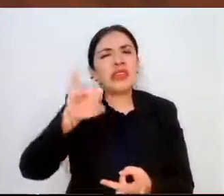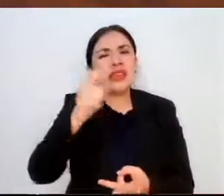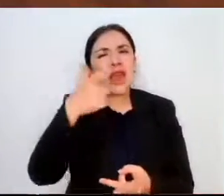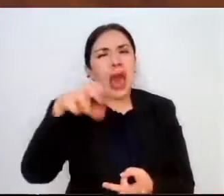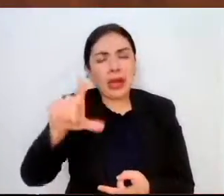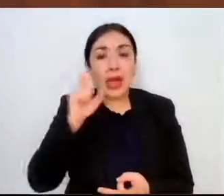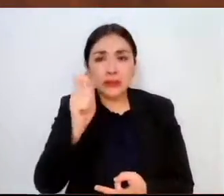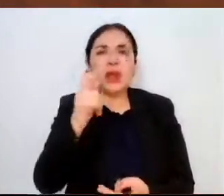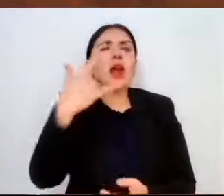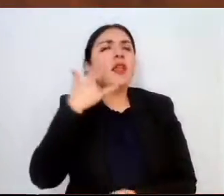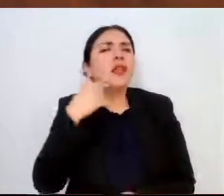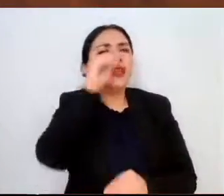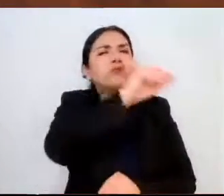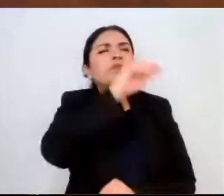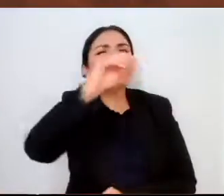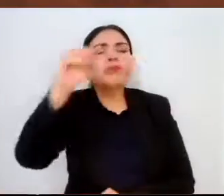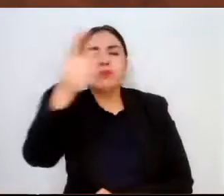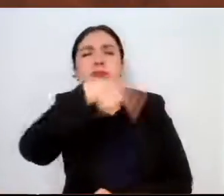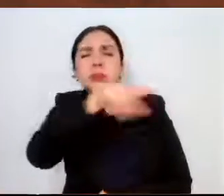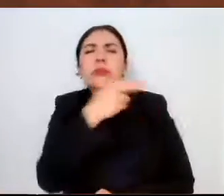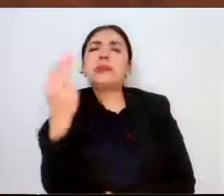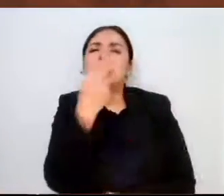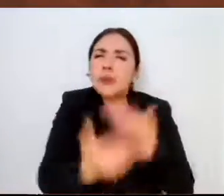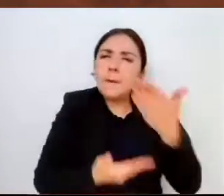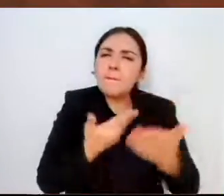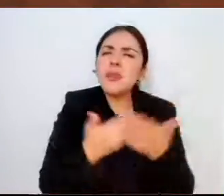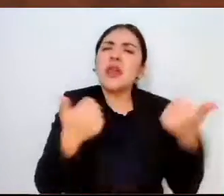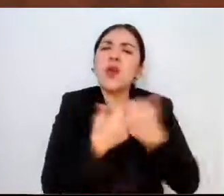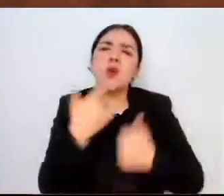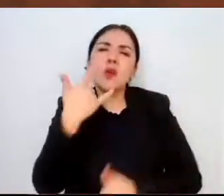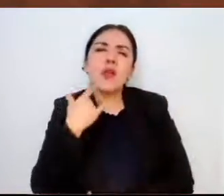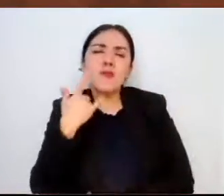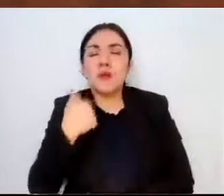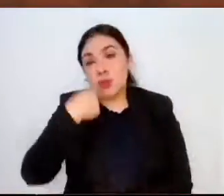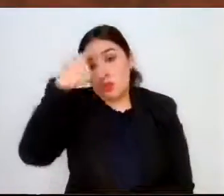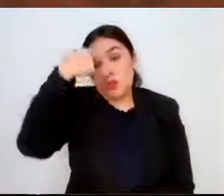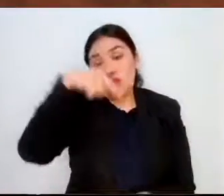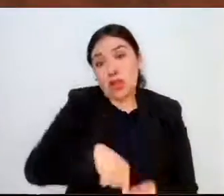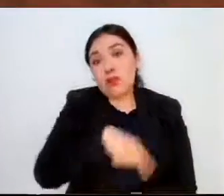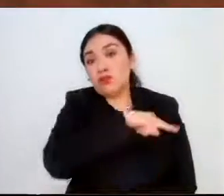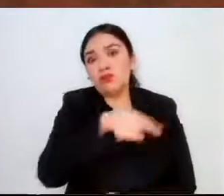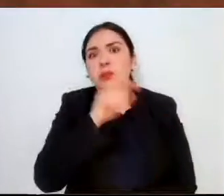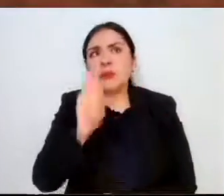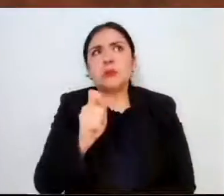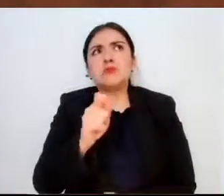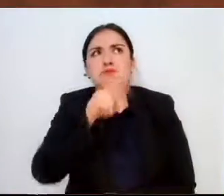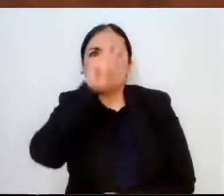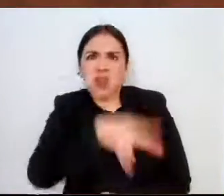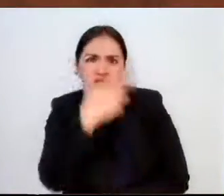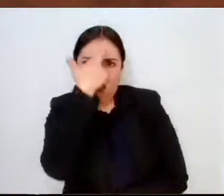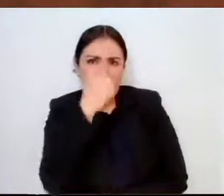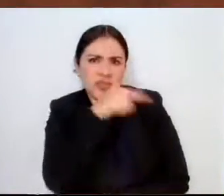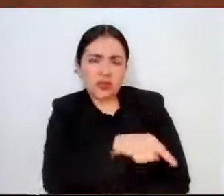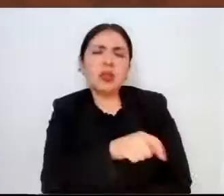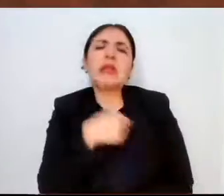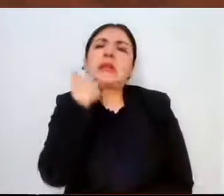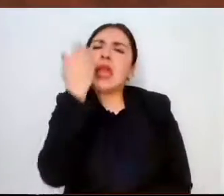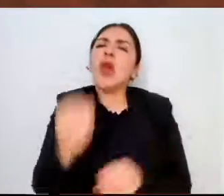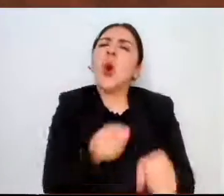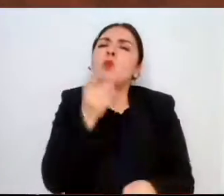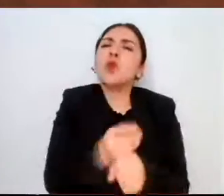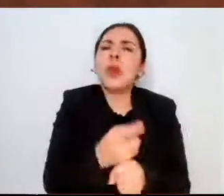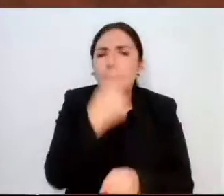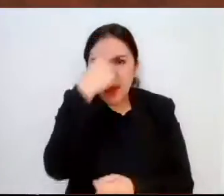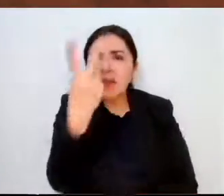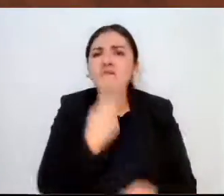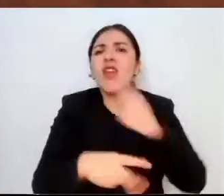lo que ellos solicitan muy amablemente y creo que no está fuera de lugar es la oportunidad de tener agua.